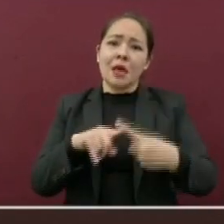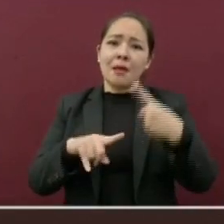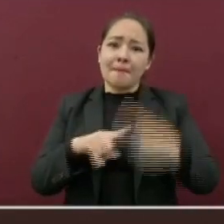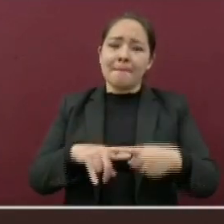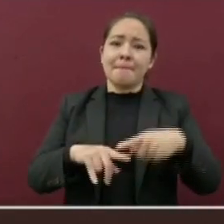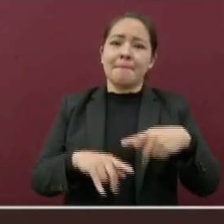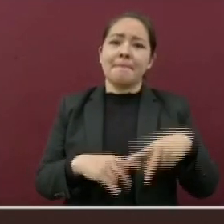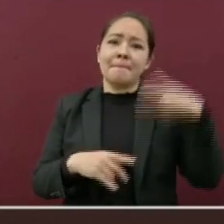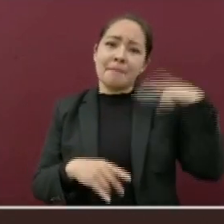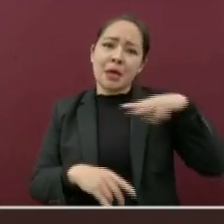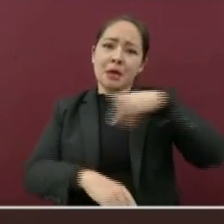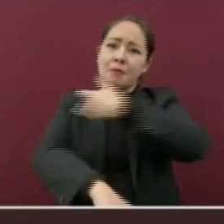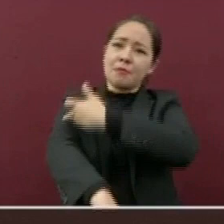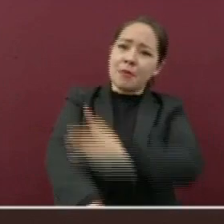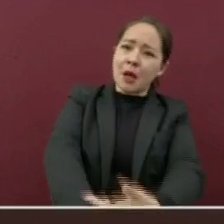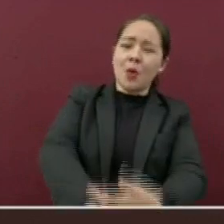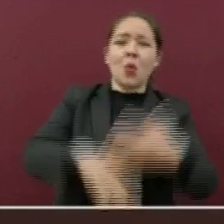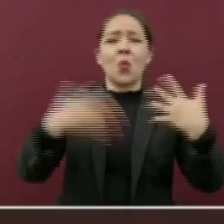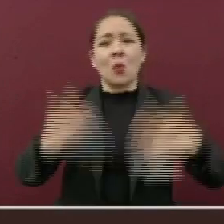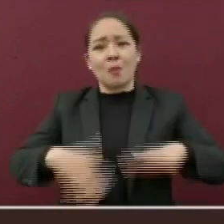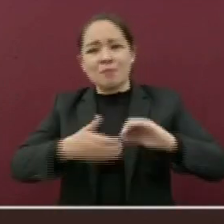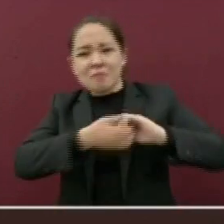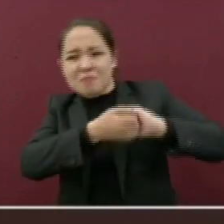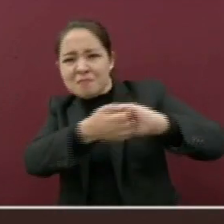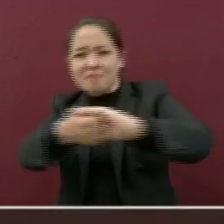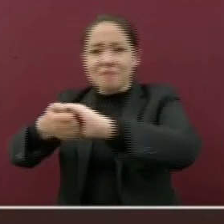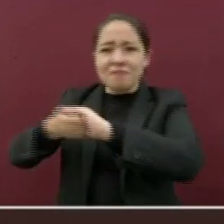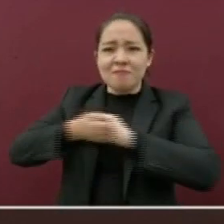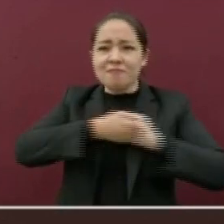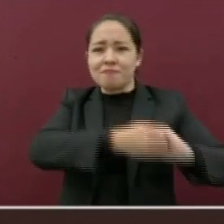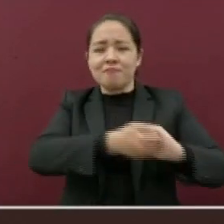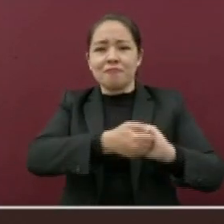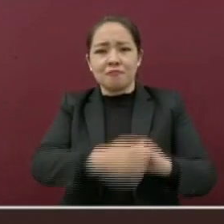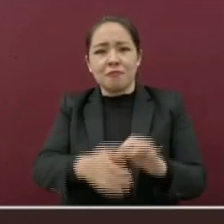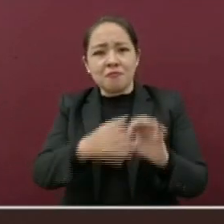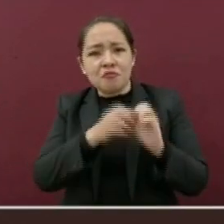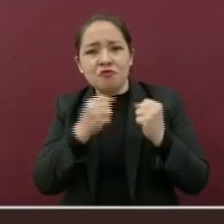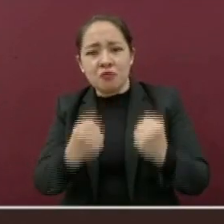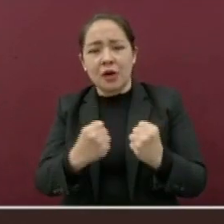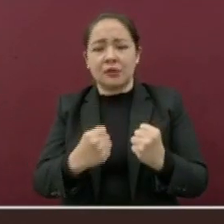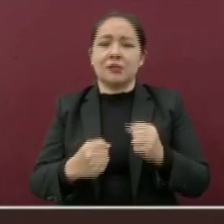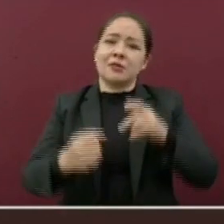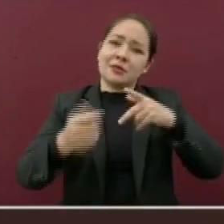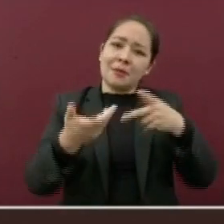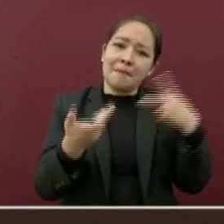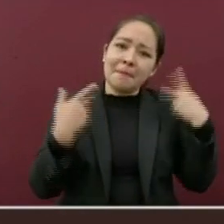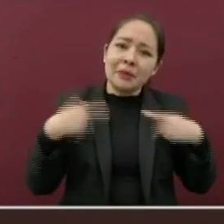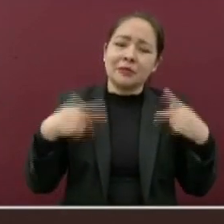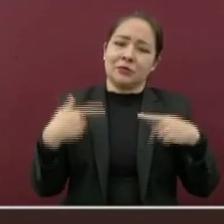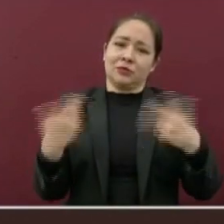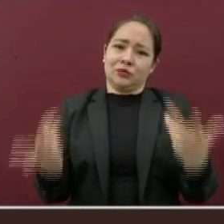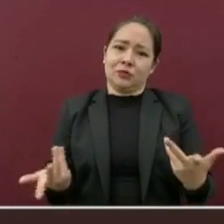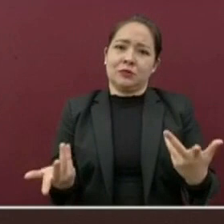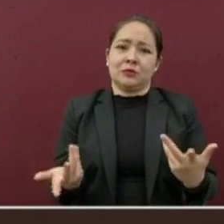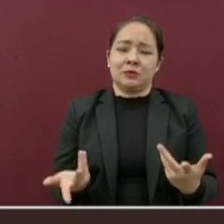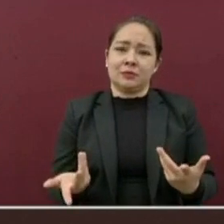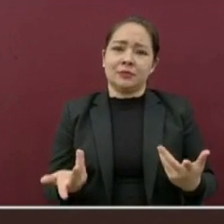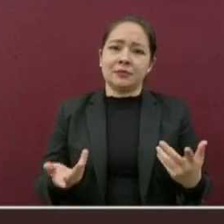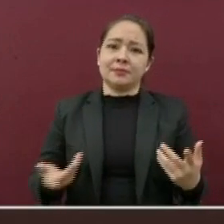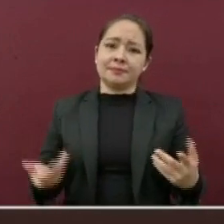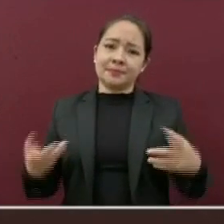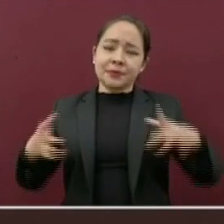veracruzanas tan solidarias con su gente y con su estado. Así tenemos que seguir protegiendo